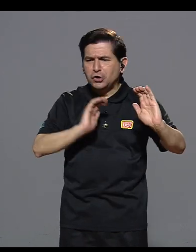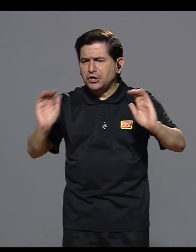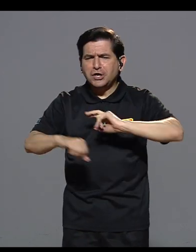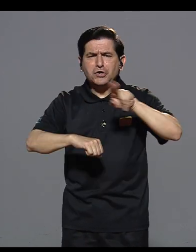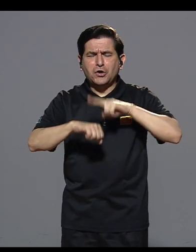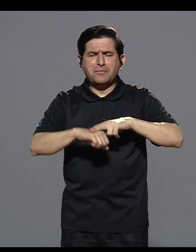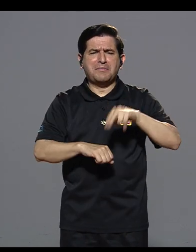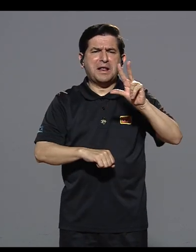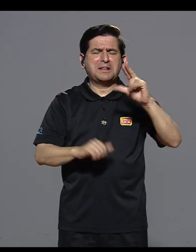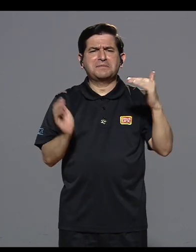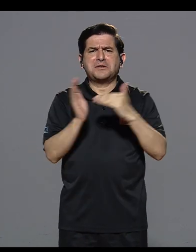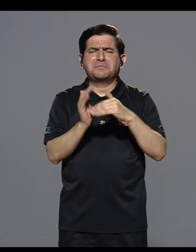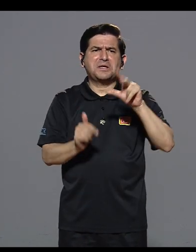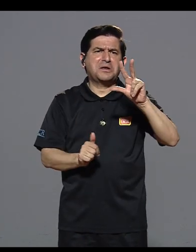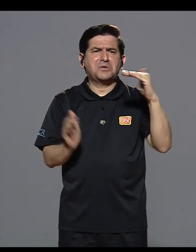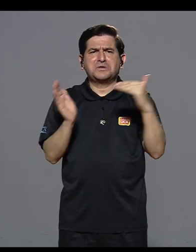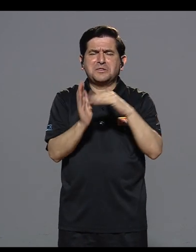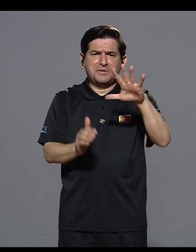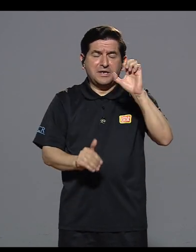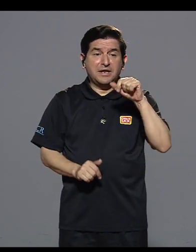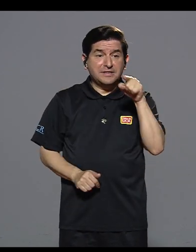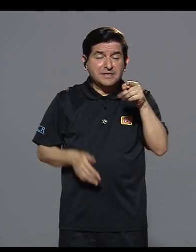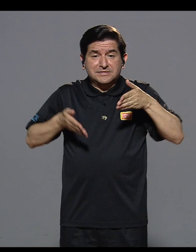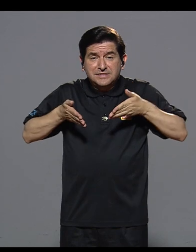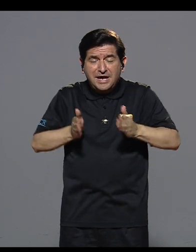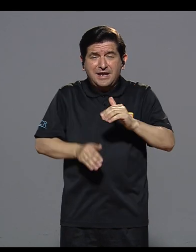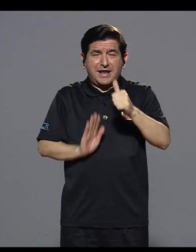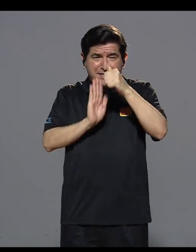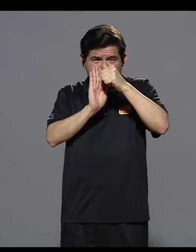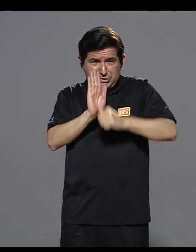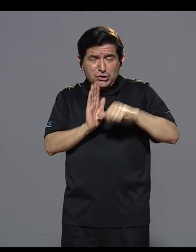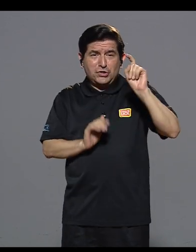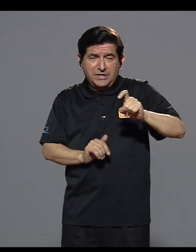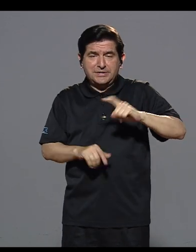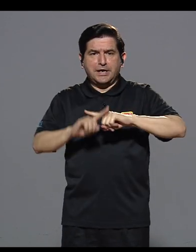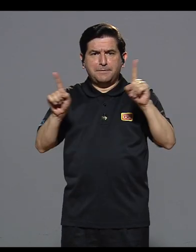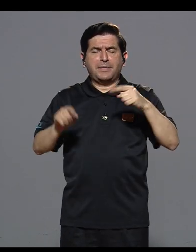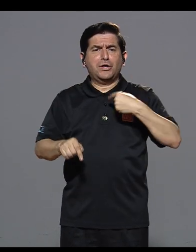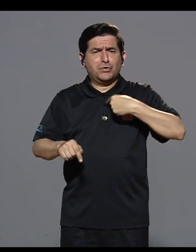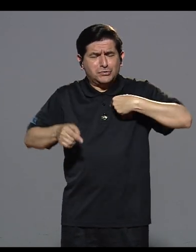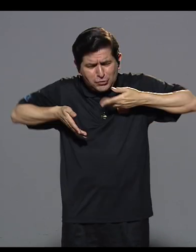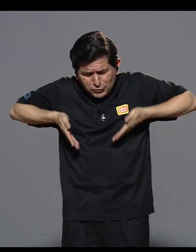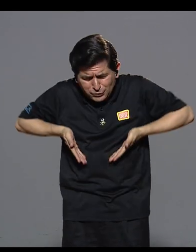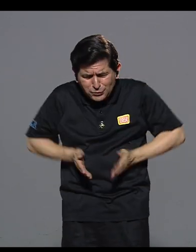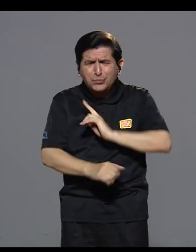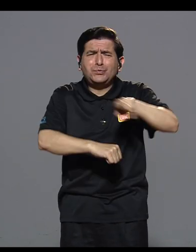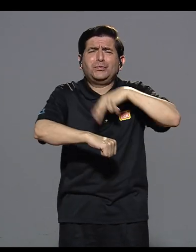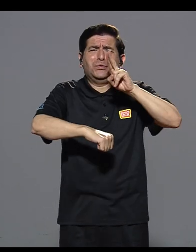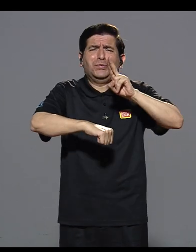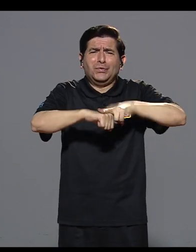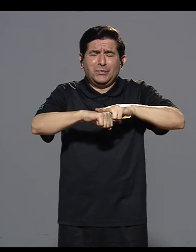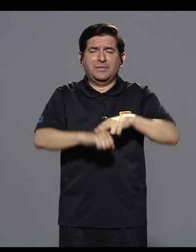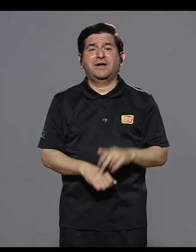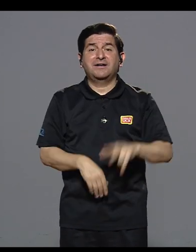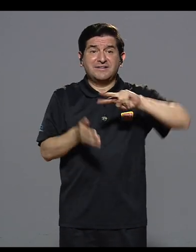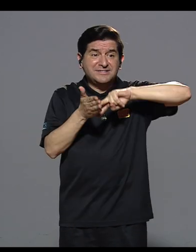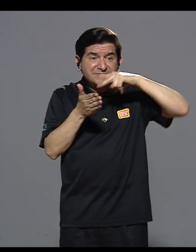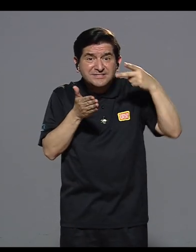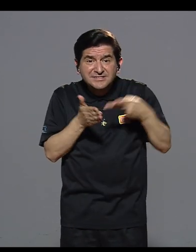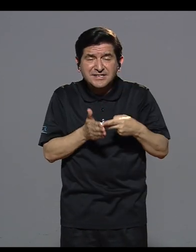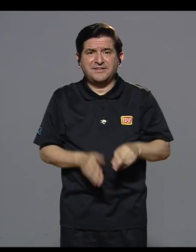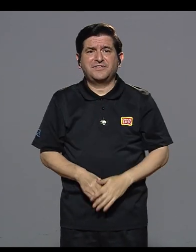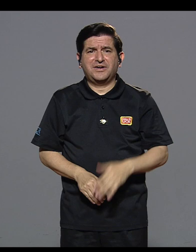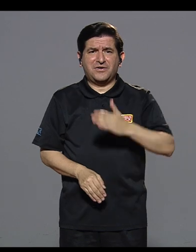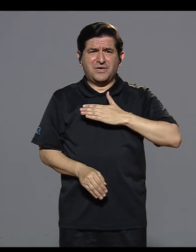Normalmente todo niño pesa como entre 3.000 o 3.500 gramos. Él debió haber nacido por cesárea y lo hicieron que yo lo tuviera normal.